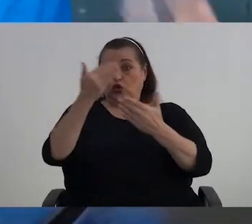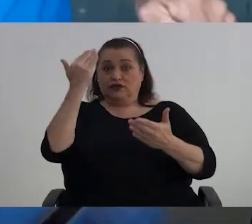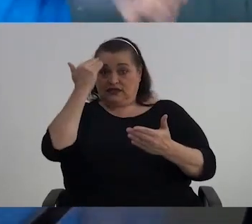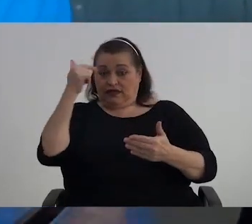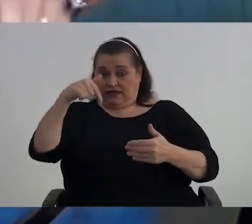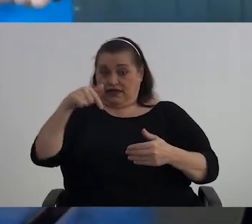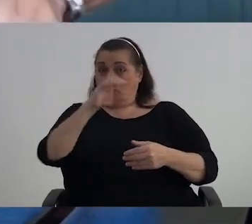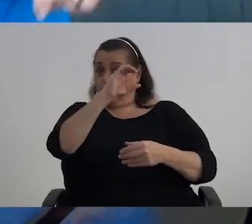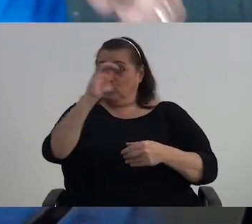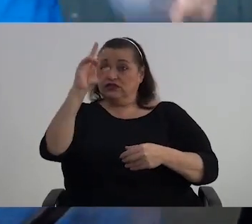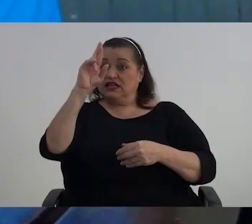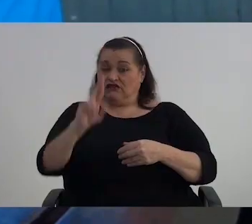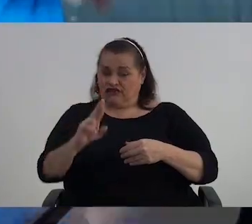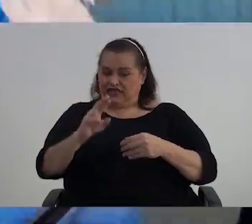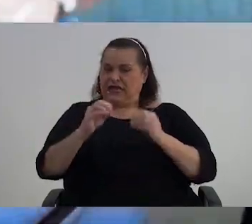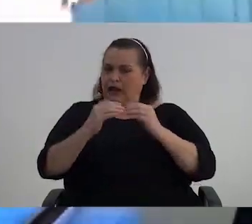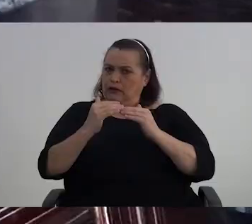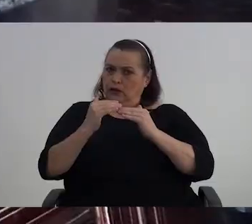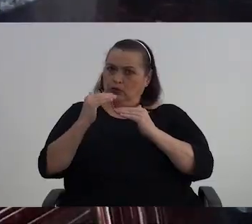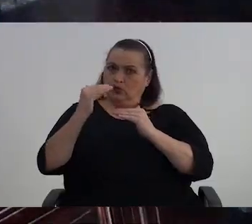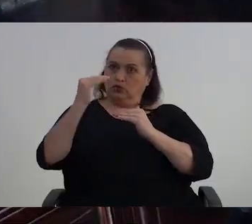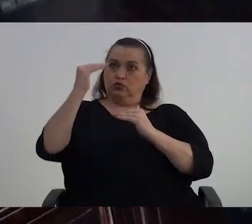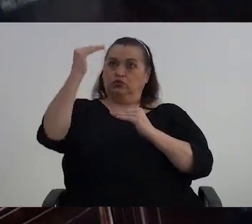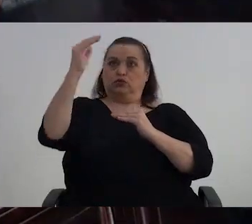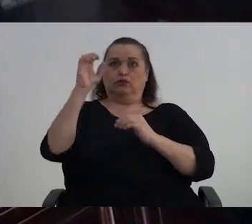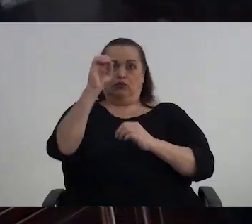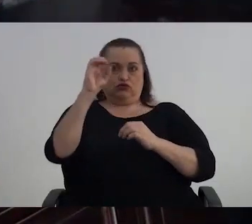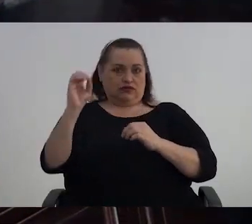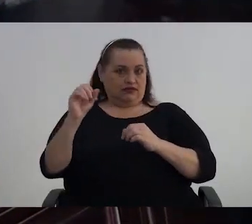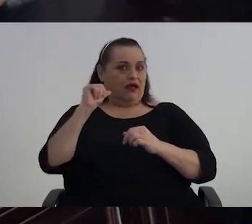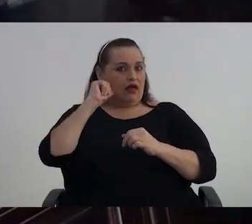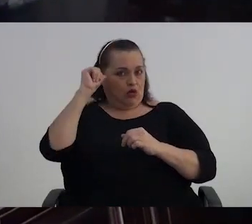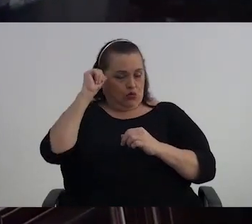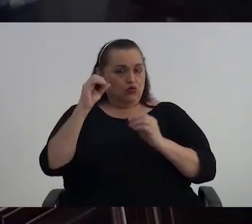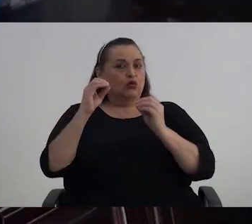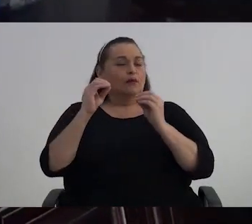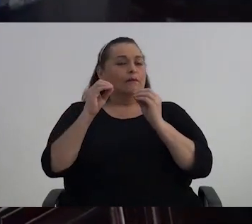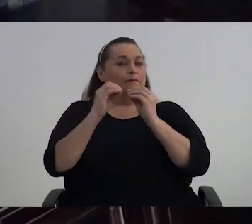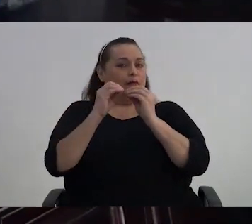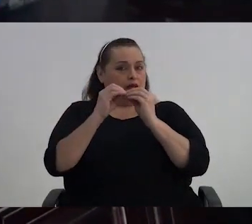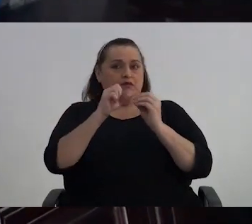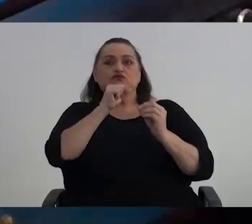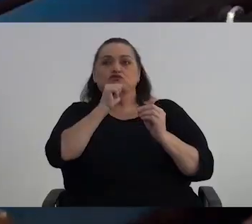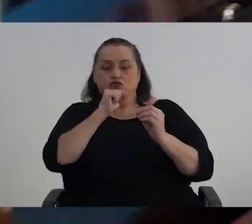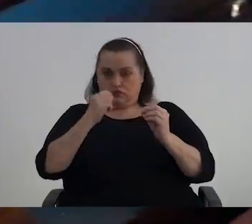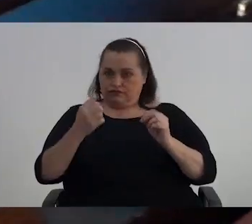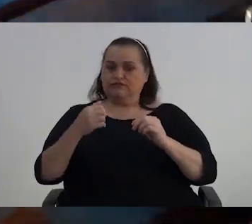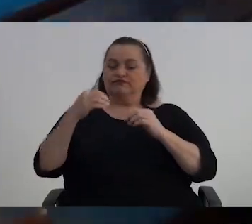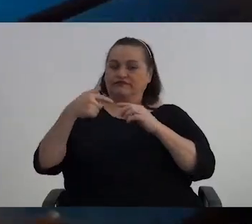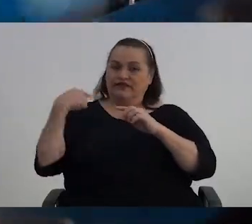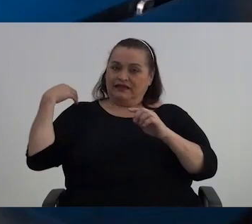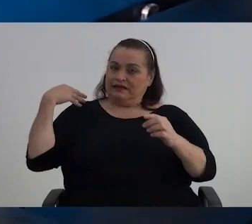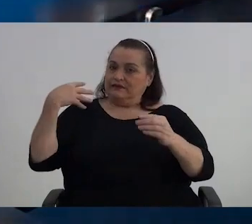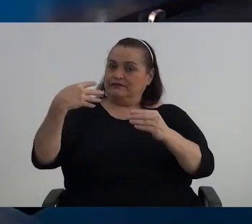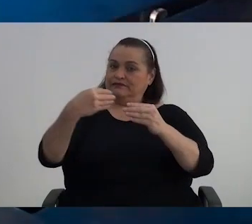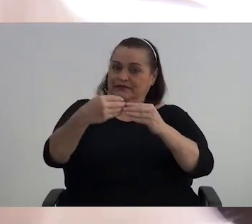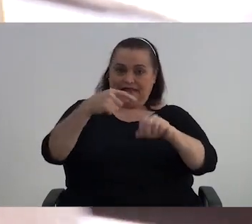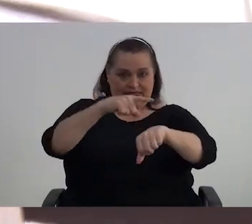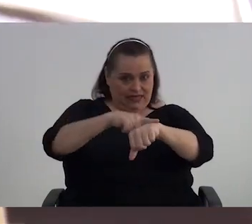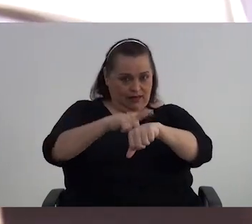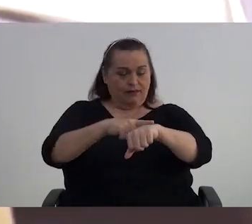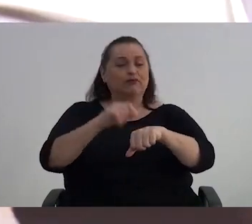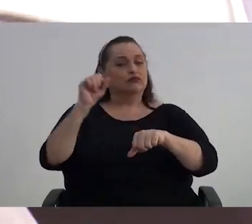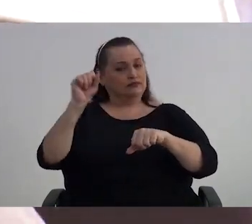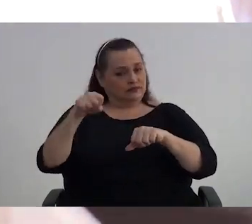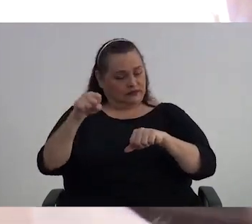viene creciendo el porcentaje de adultos mayores a lo largo del tiempo.